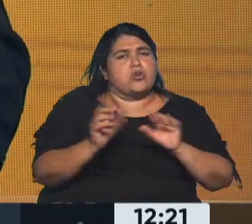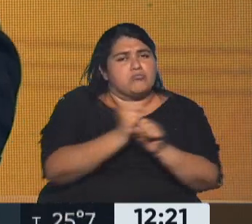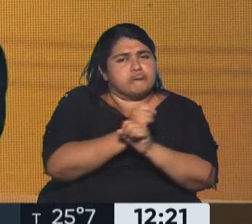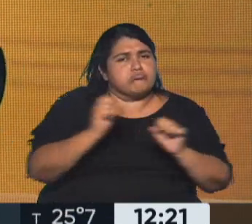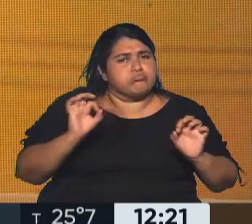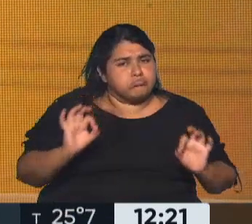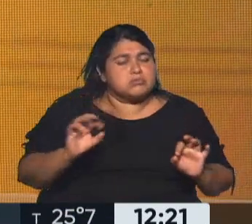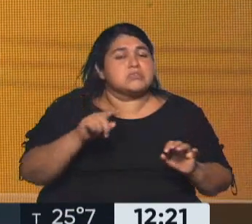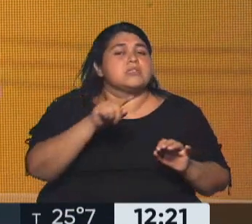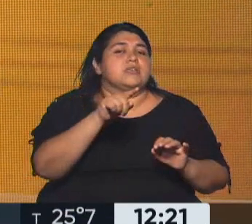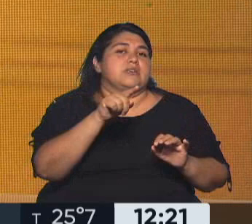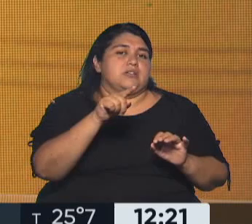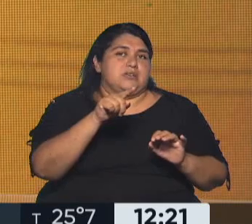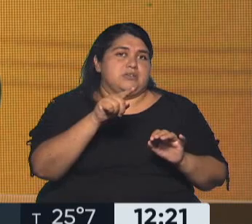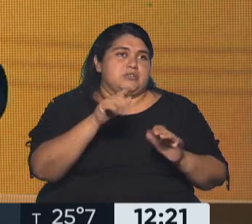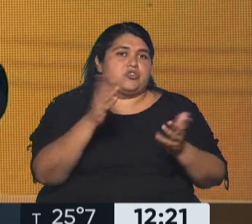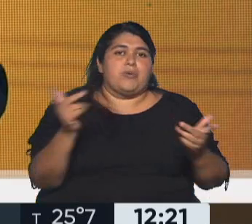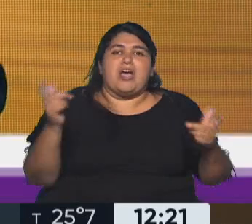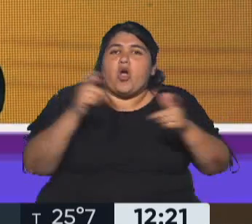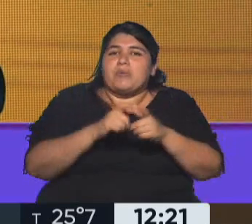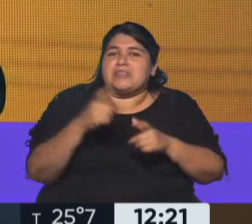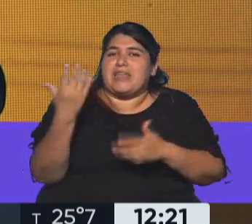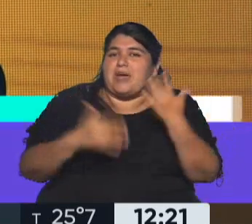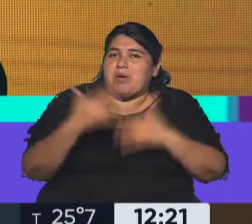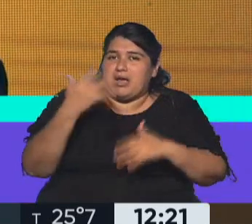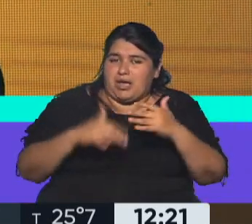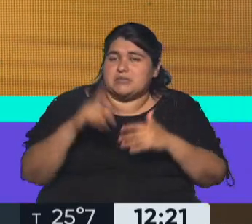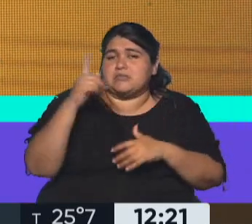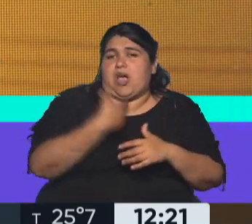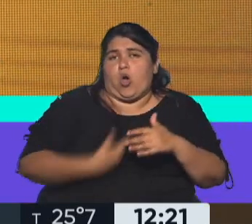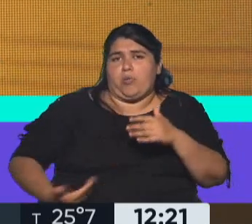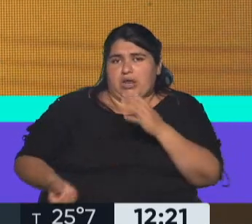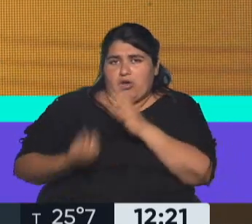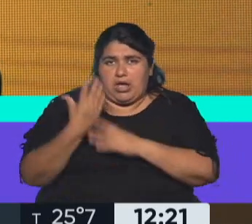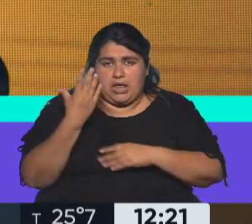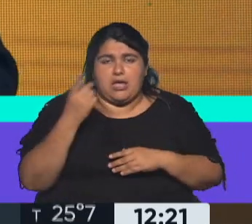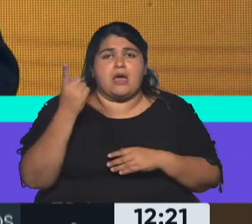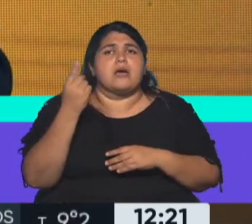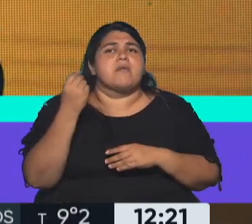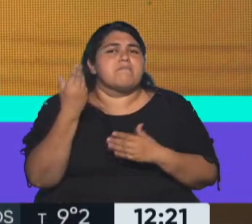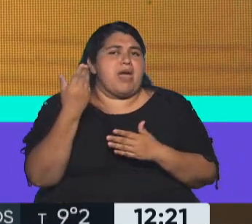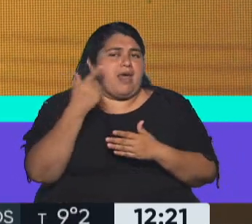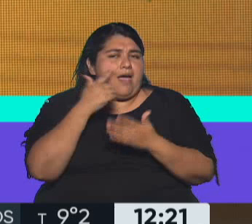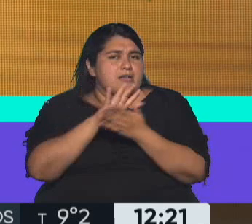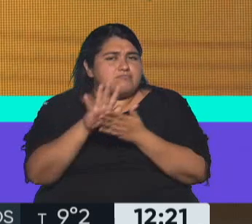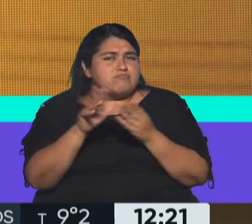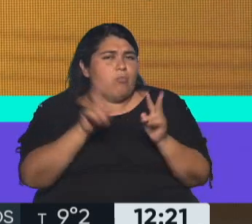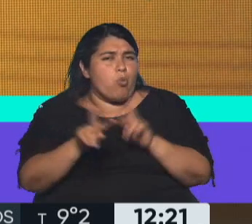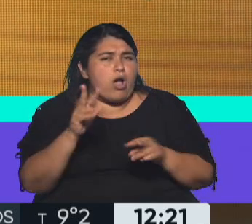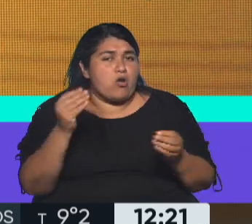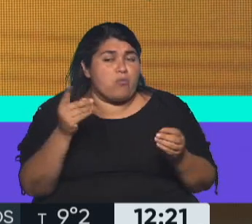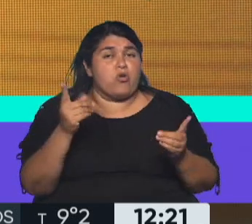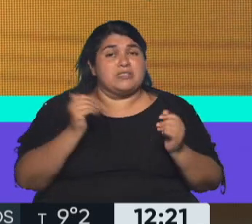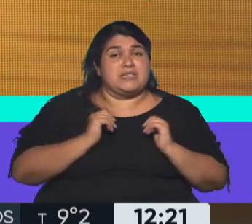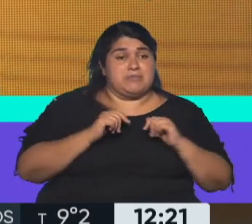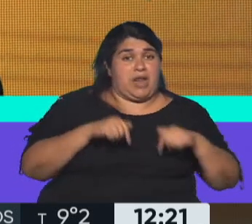especie de comité de crisis que forma el gobierno para dar respuesta a lo que se espera. Hoy y mañana,